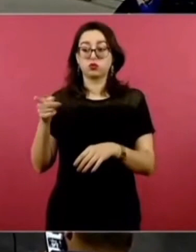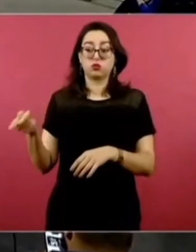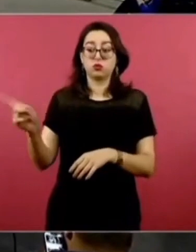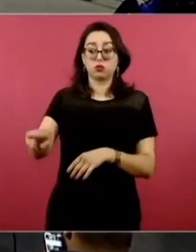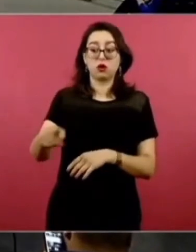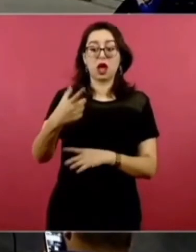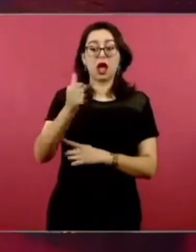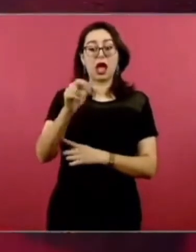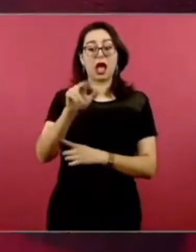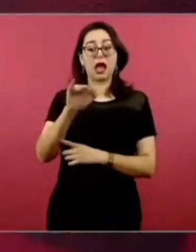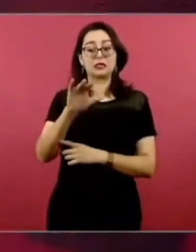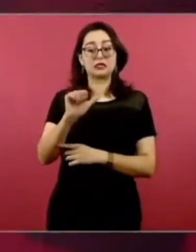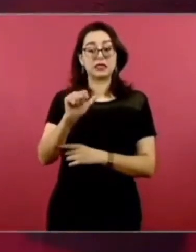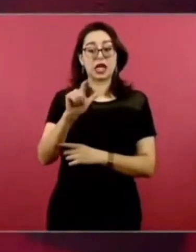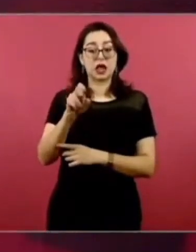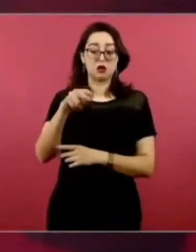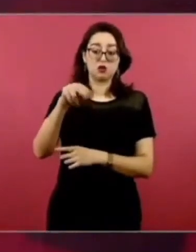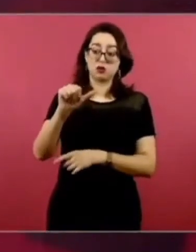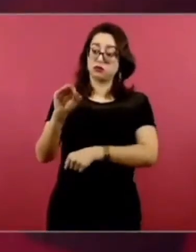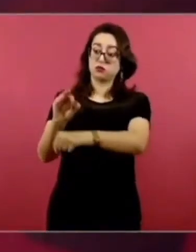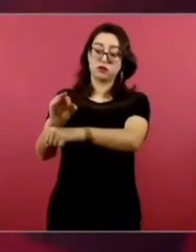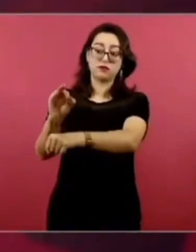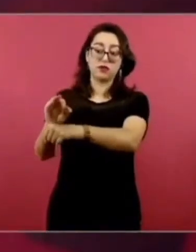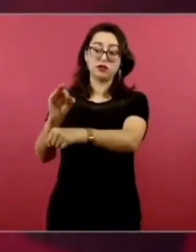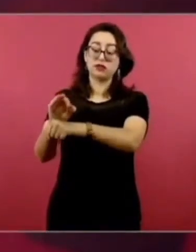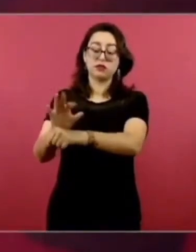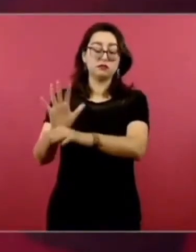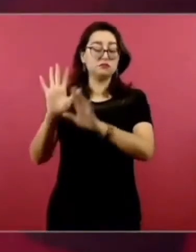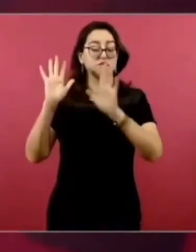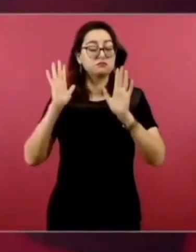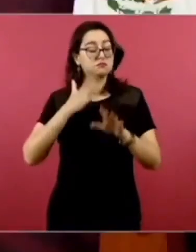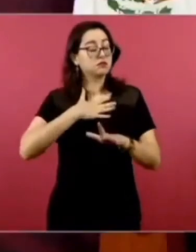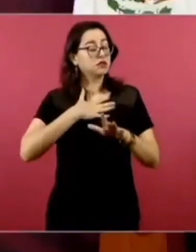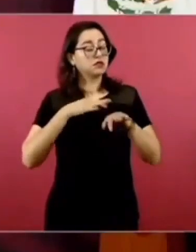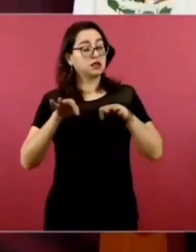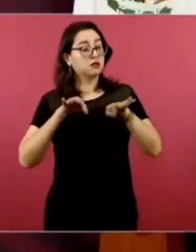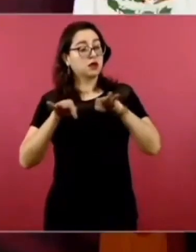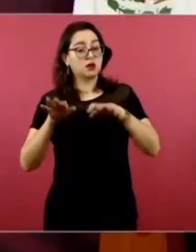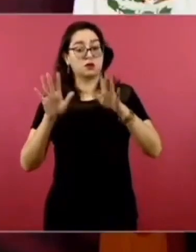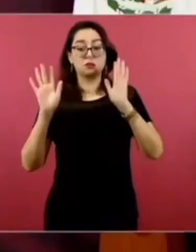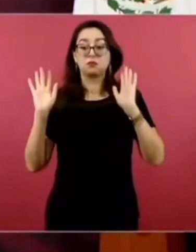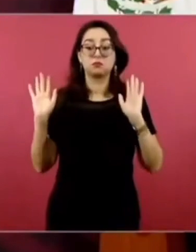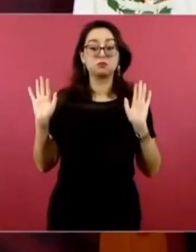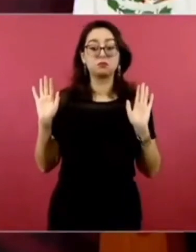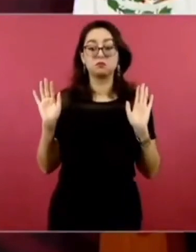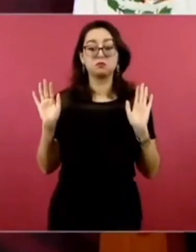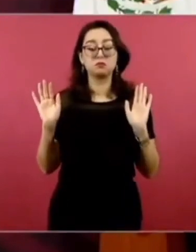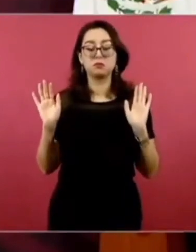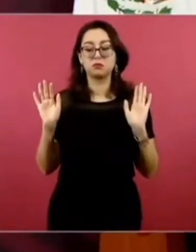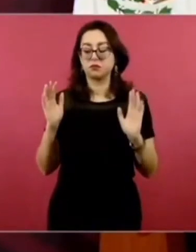a su cliente y que puede